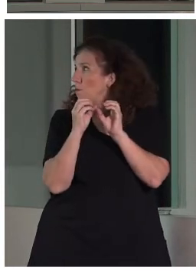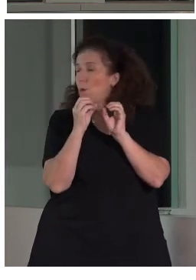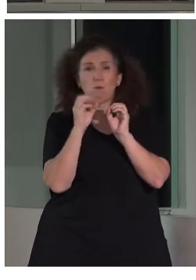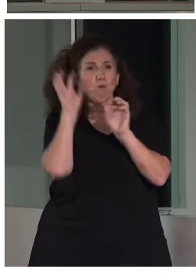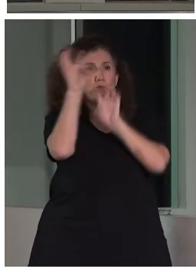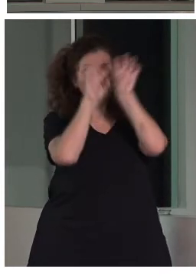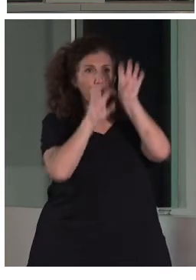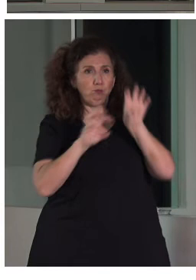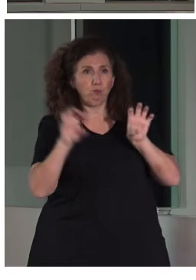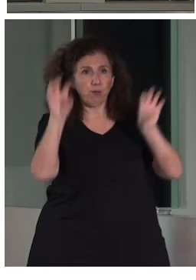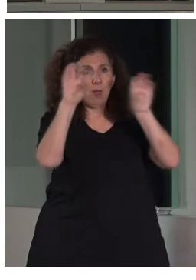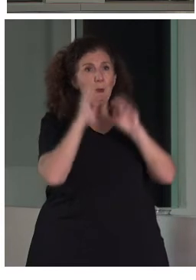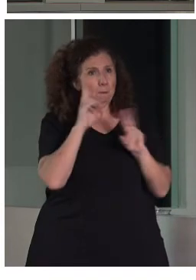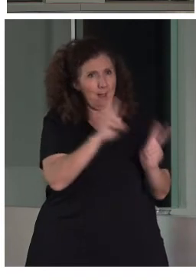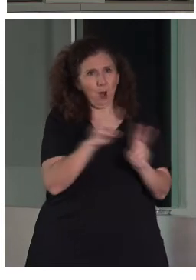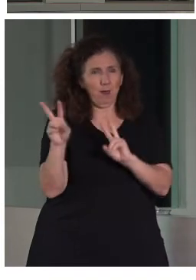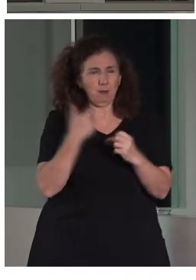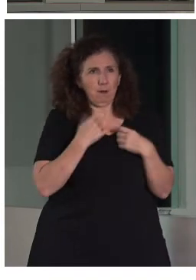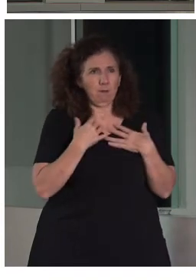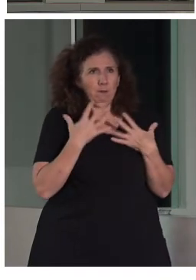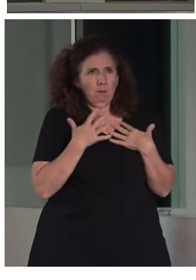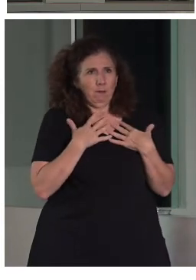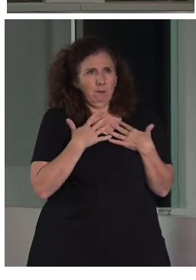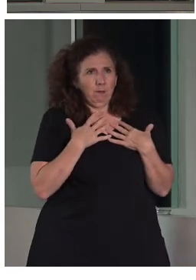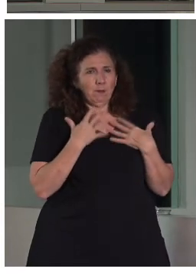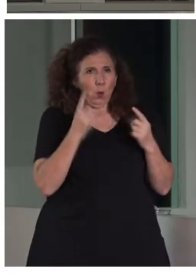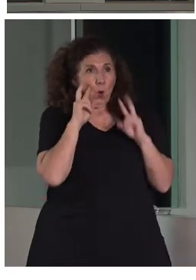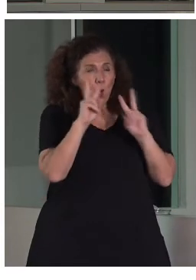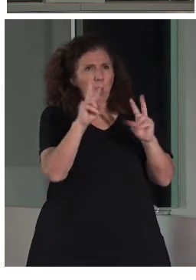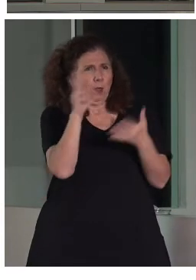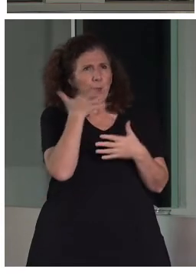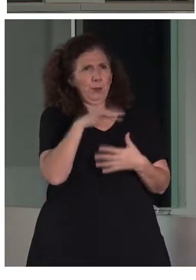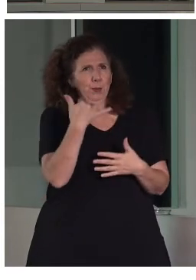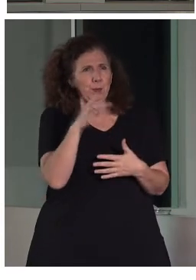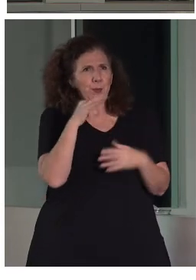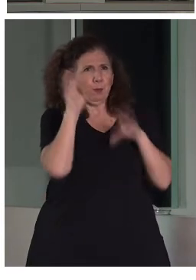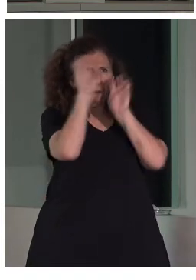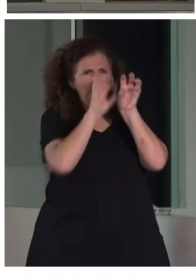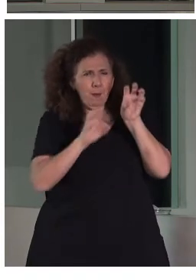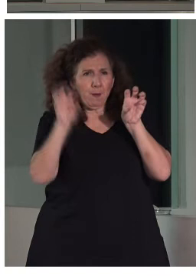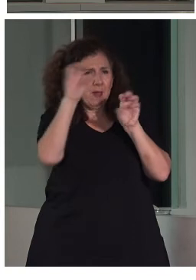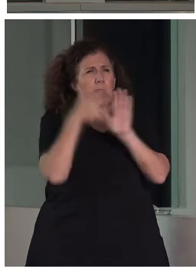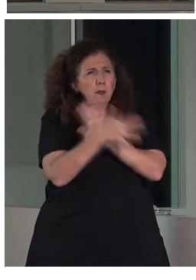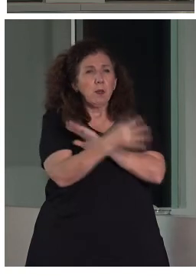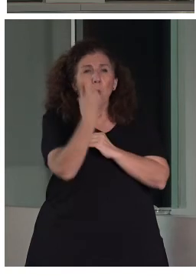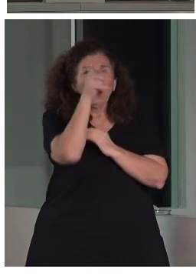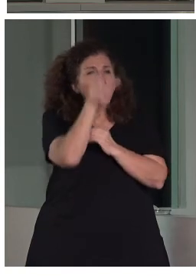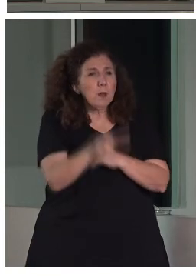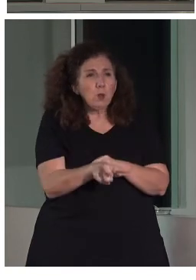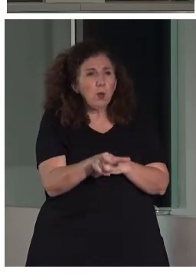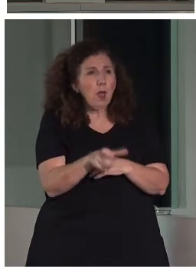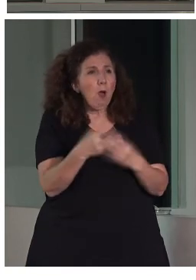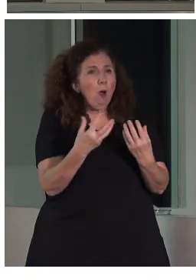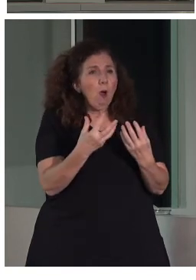un poco de apabullar, no lo voy a negar. Porque efectivamente, es decir, cuando tenemos una persona con una dificultad de comprensión